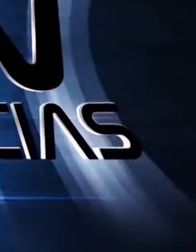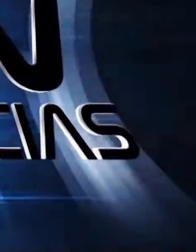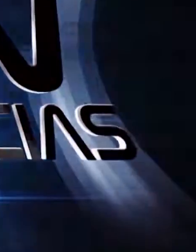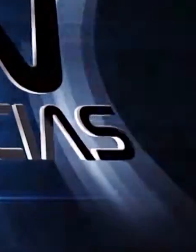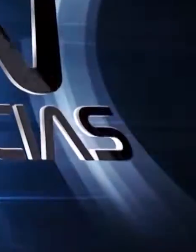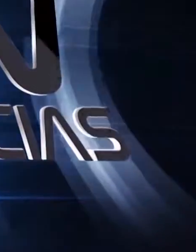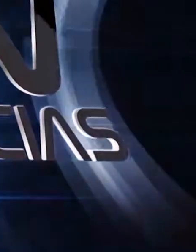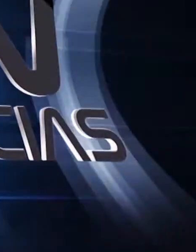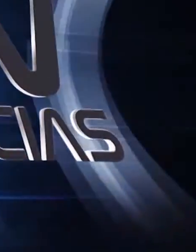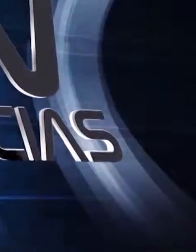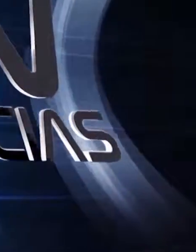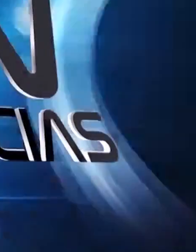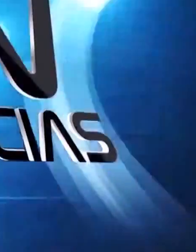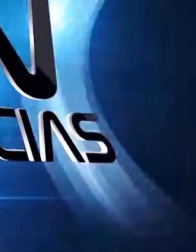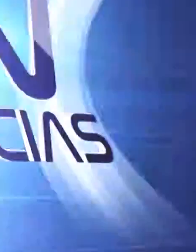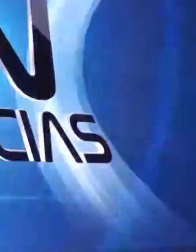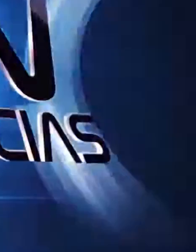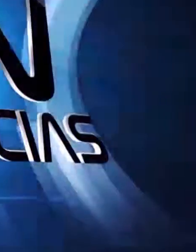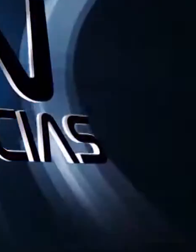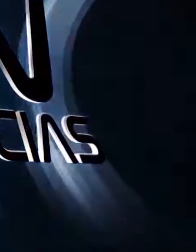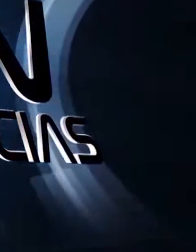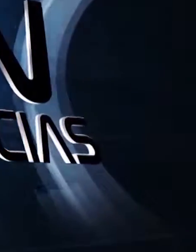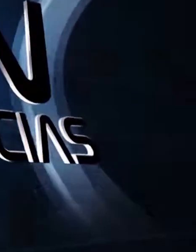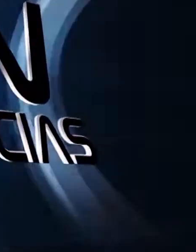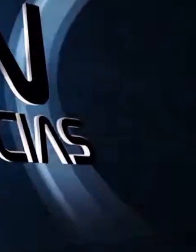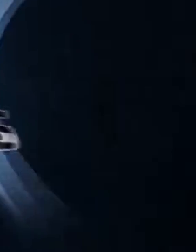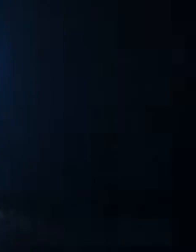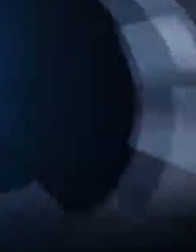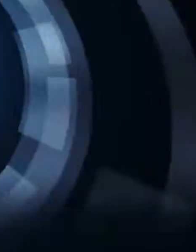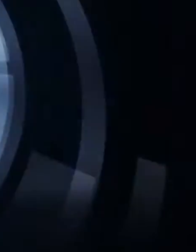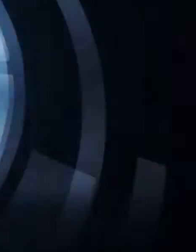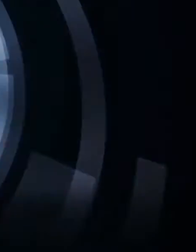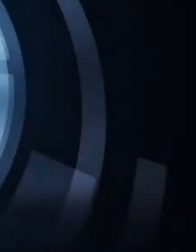por ver el video.